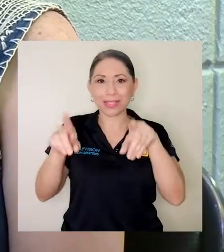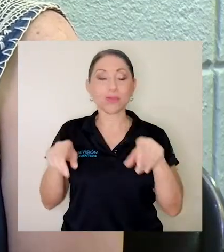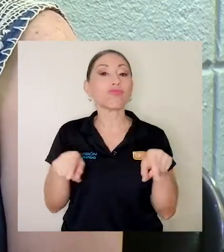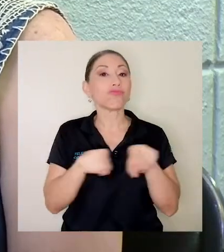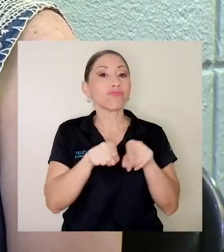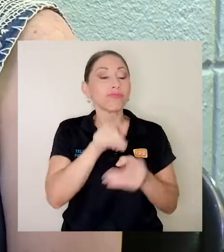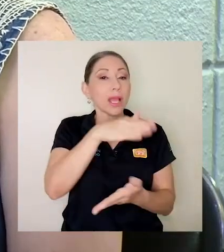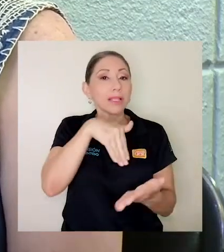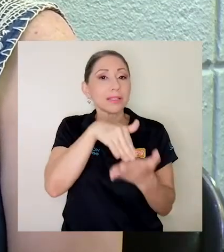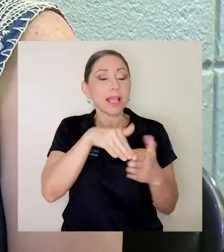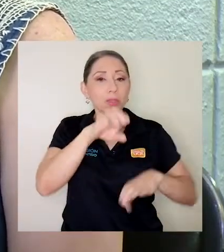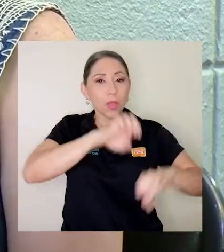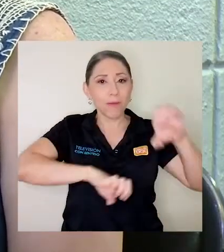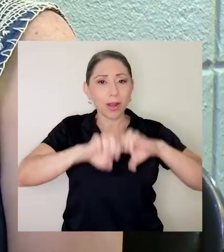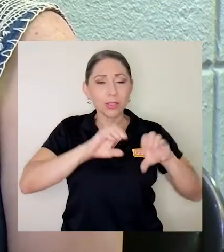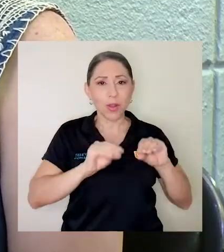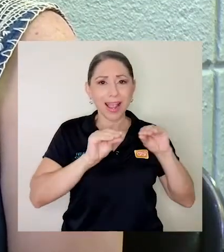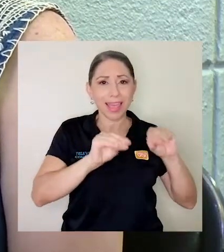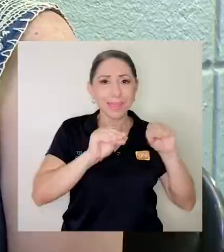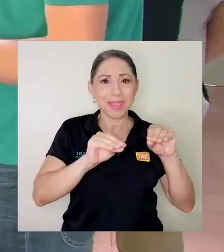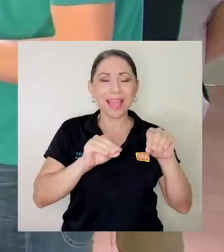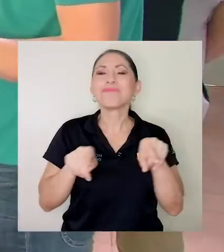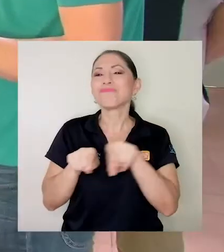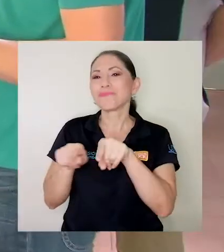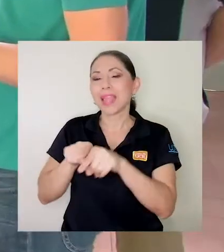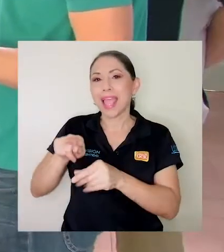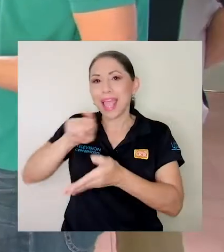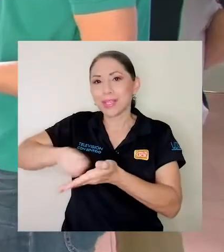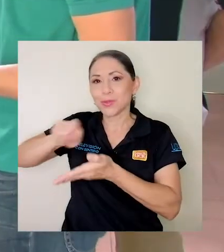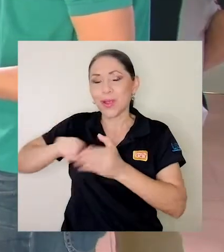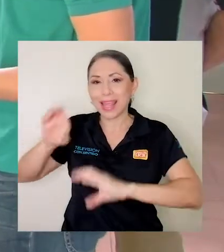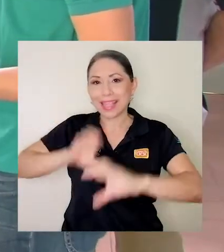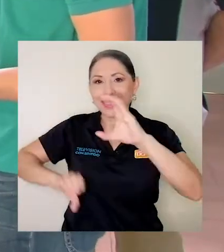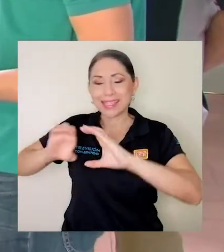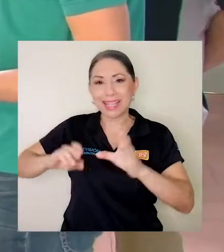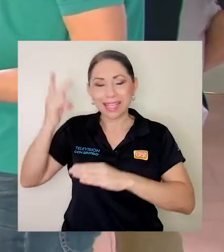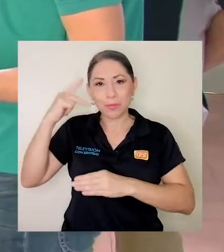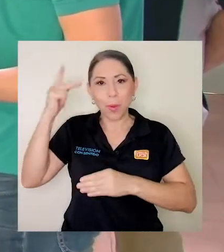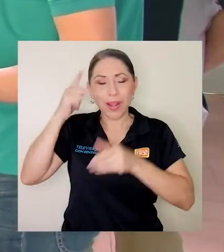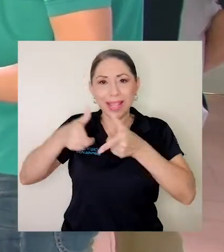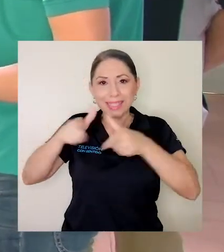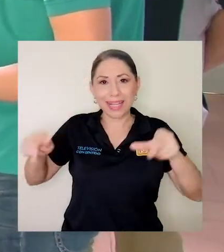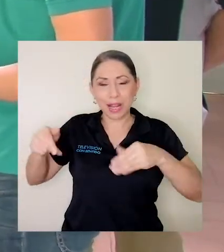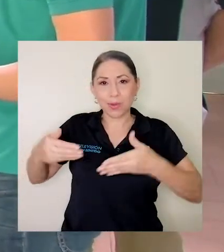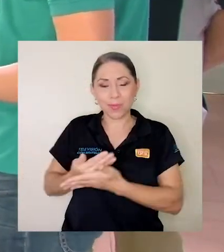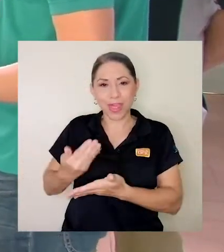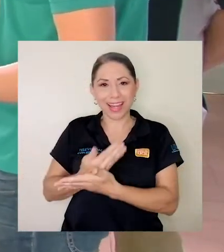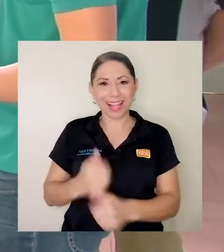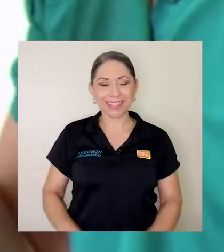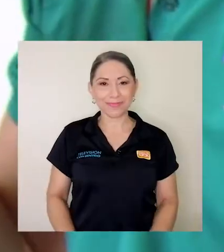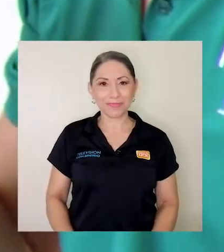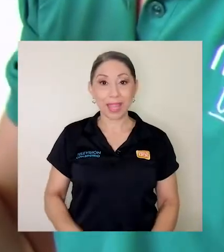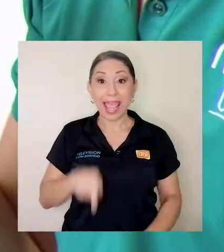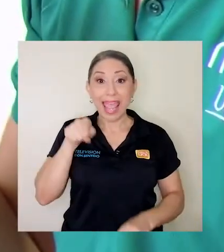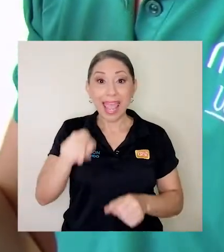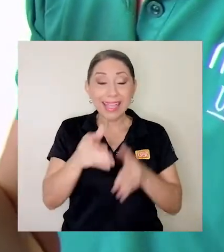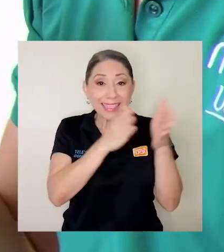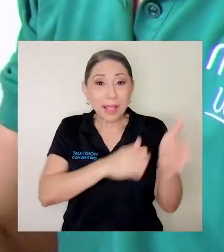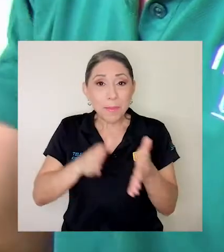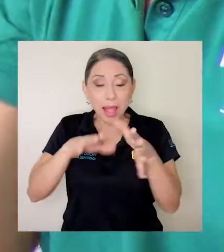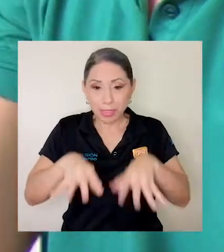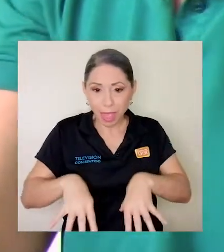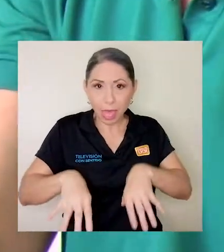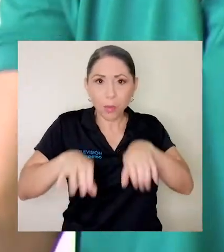el Centro de Evaluación Académica y la Escuela de Ciencias Políticas y Lenguas Modernas. Este plan de adopción